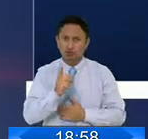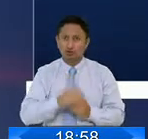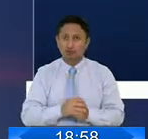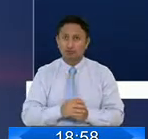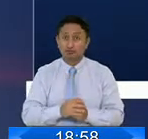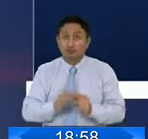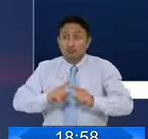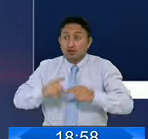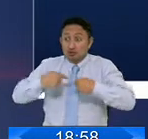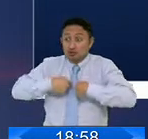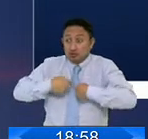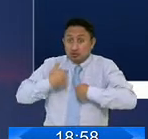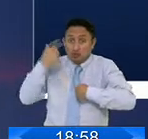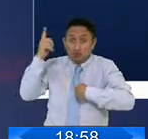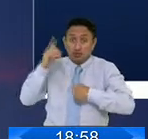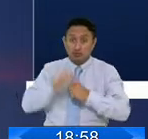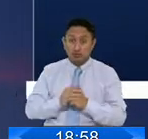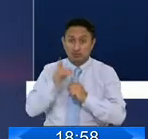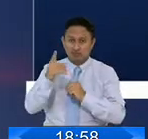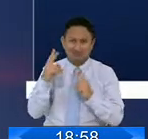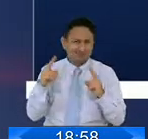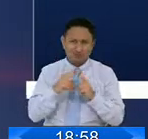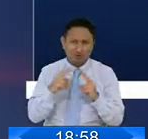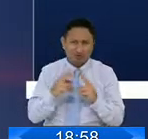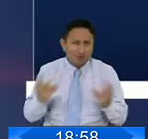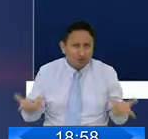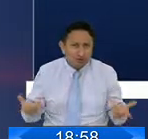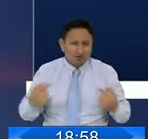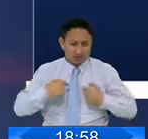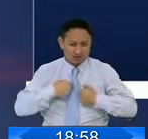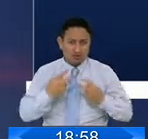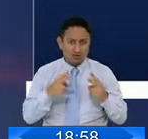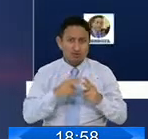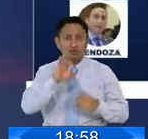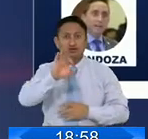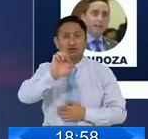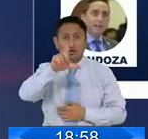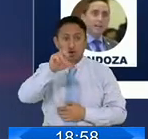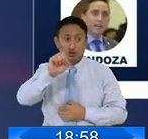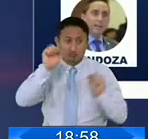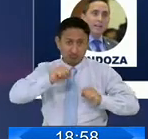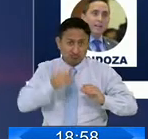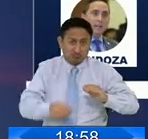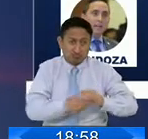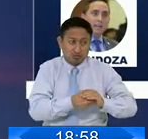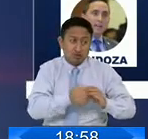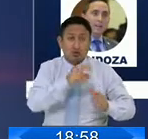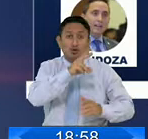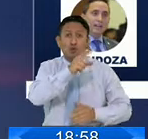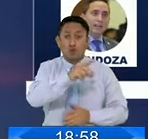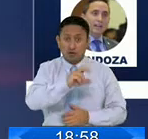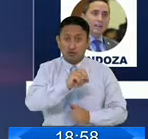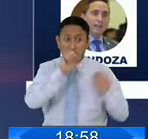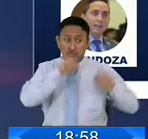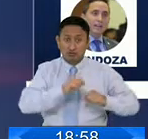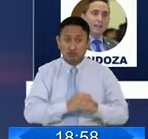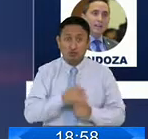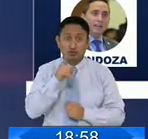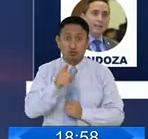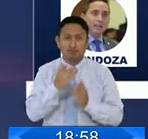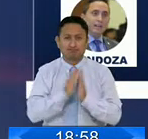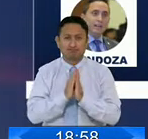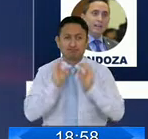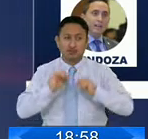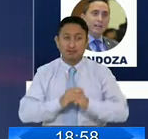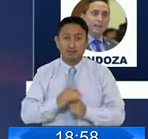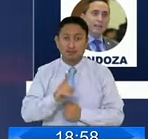parte yo estoy como cabeza, tú no le conoces tú, le conozco a Tello. Tello también recibió, Guacho también recibió, pero tú tienes que pedirles